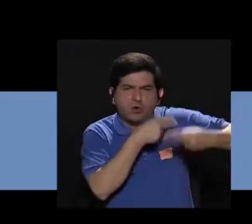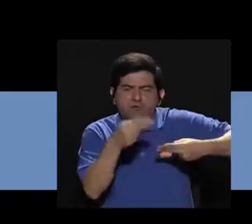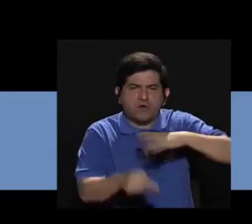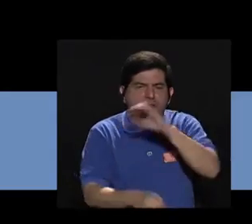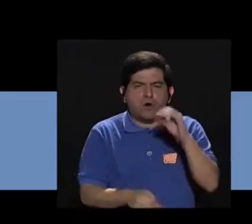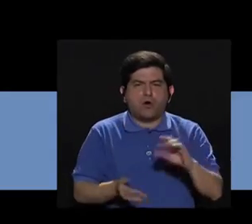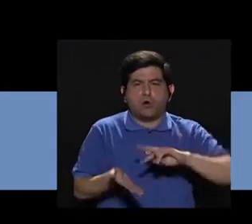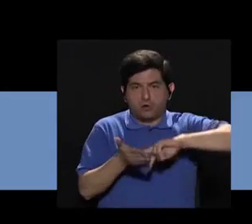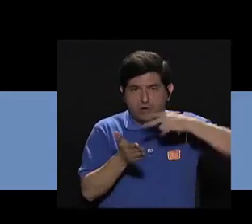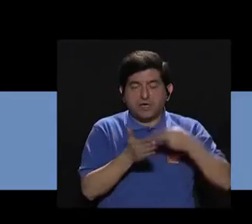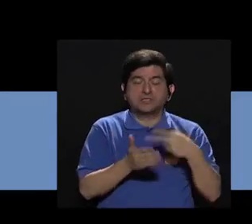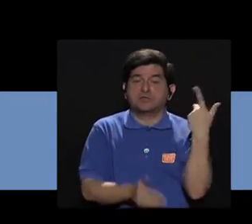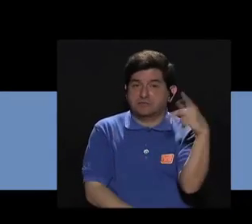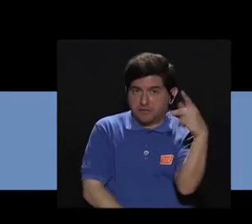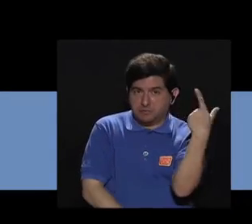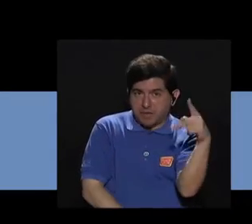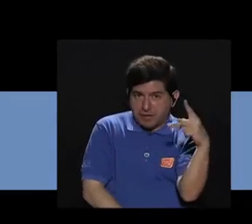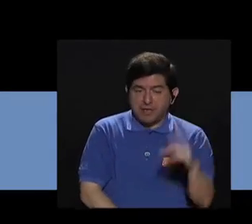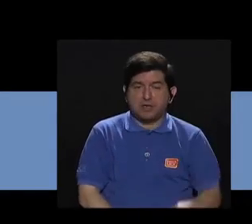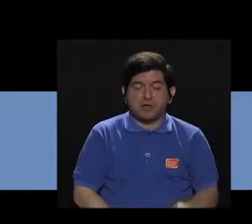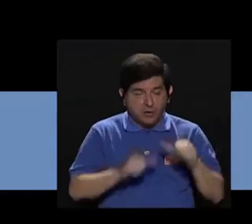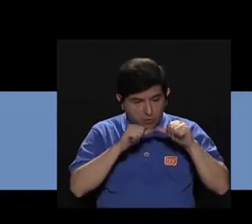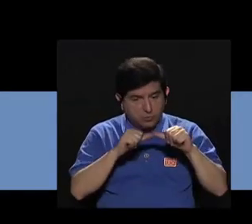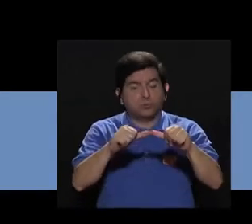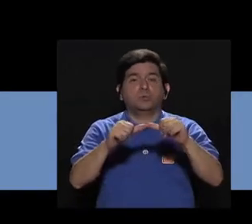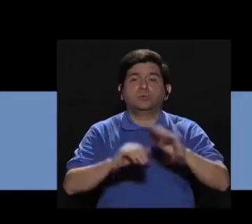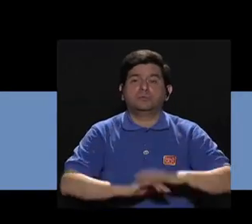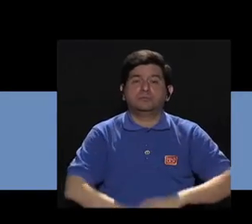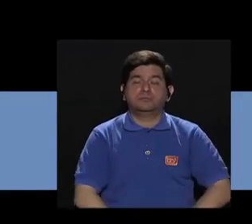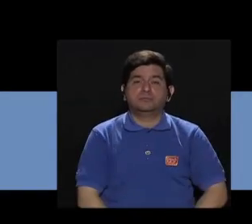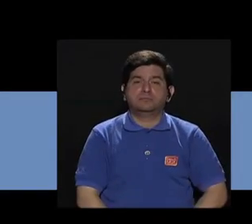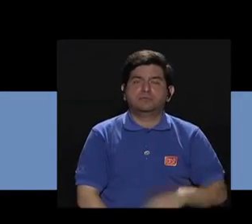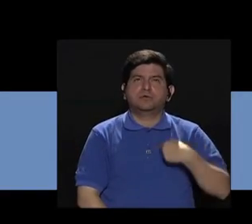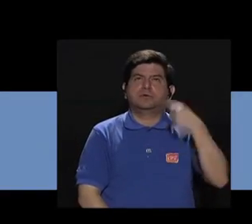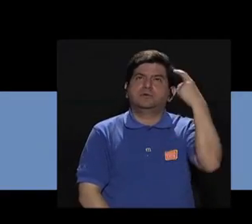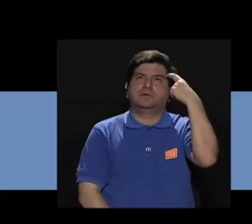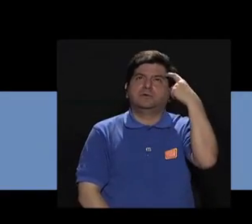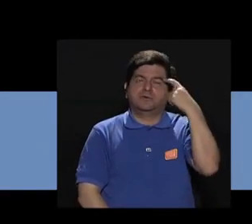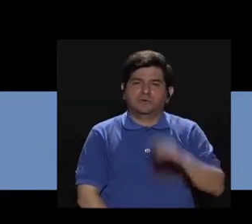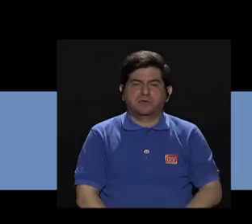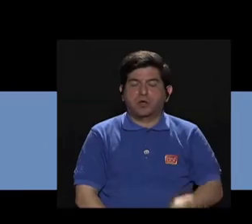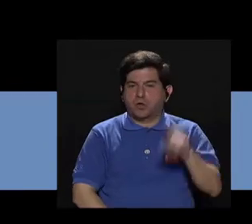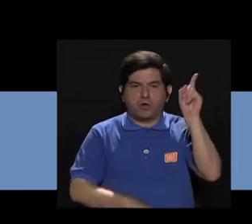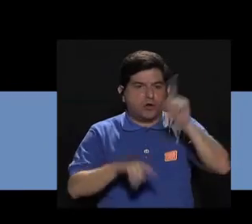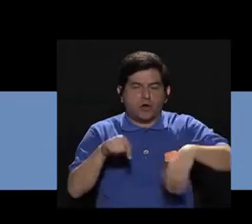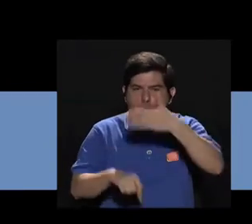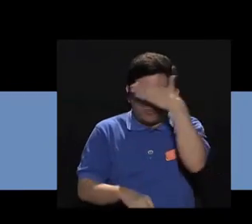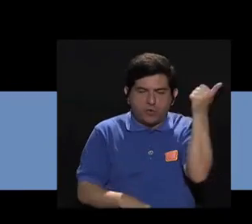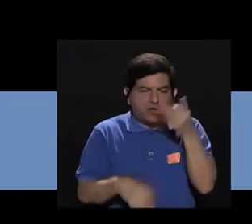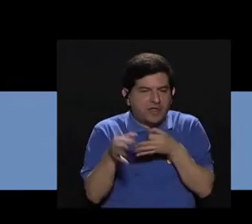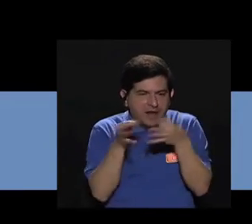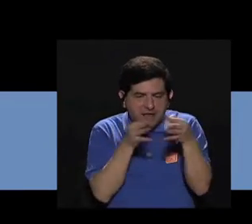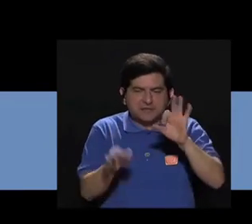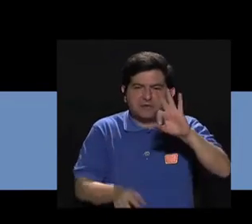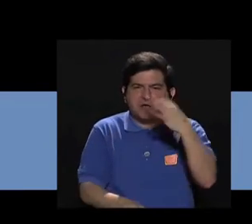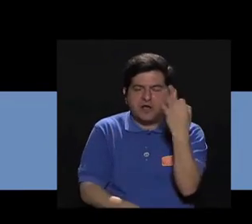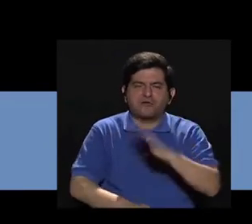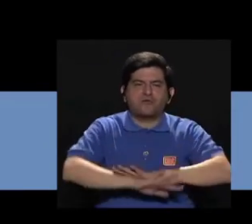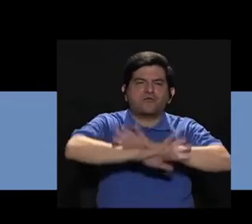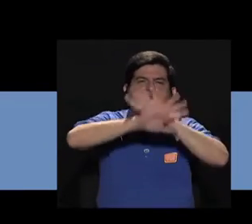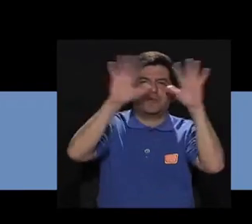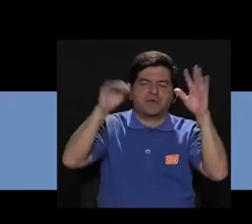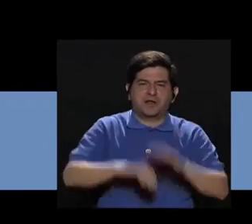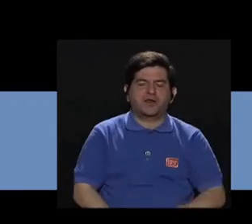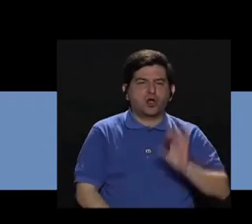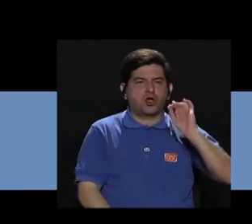hereditaria o que puede representar algún tipo de riesgo, ¿verdad? Crónico. Yo considero que lo que no se le puede olvidar es que le explique de la